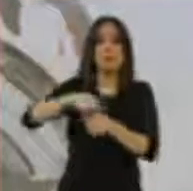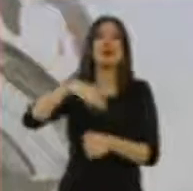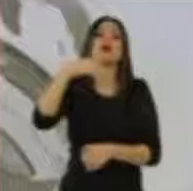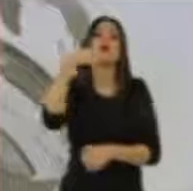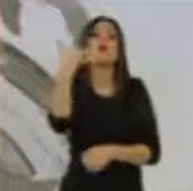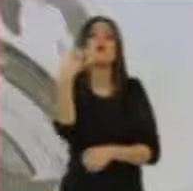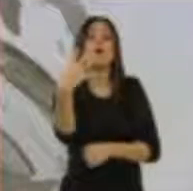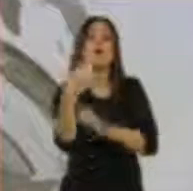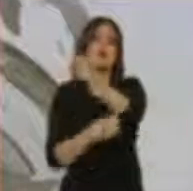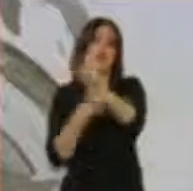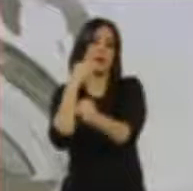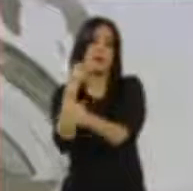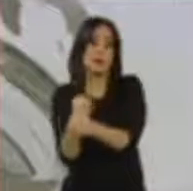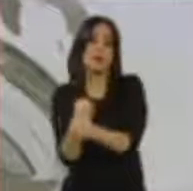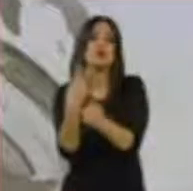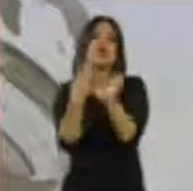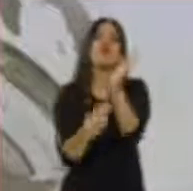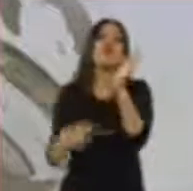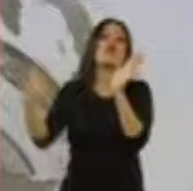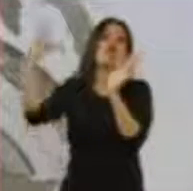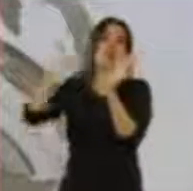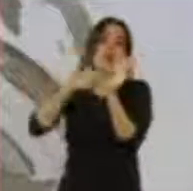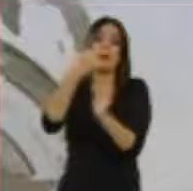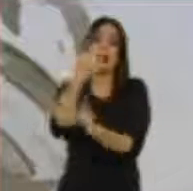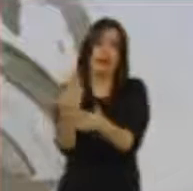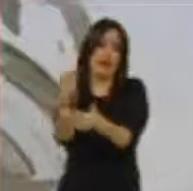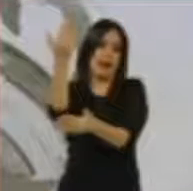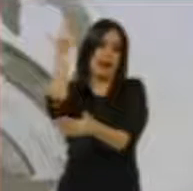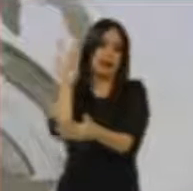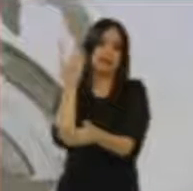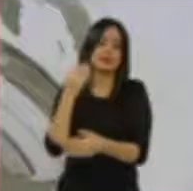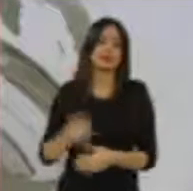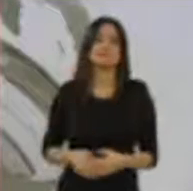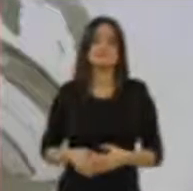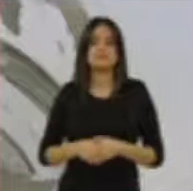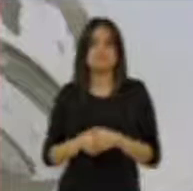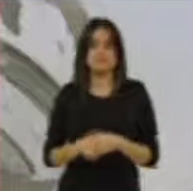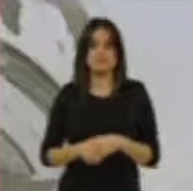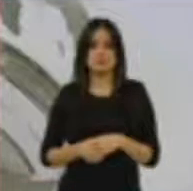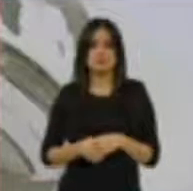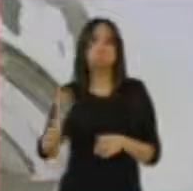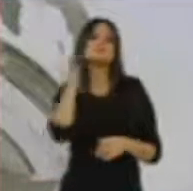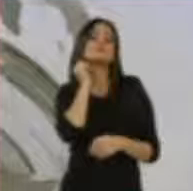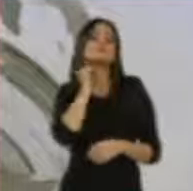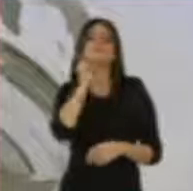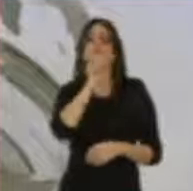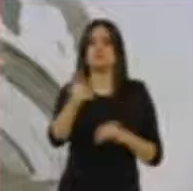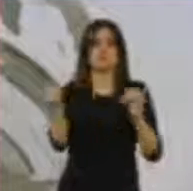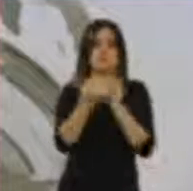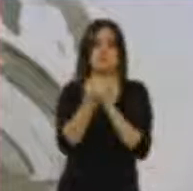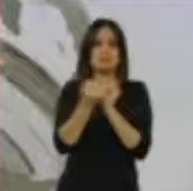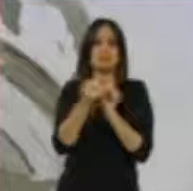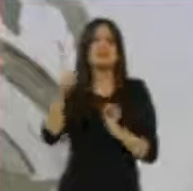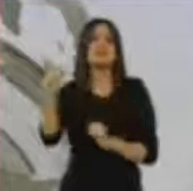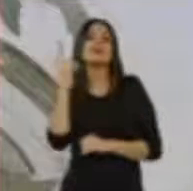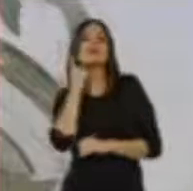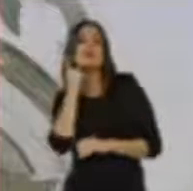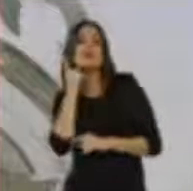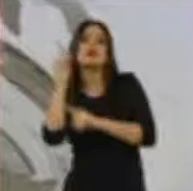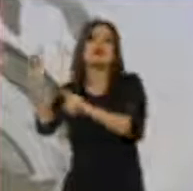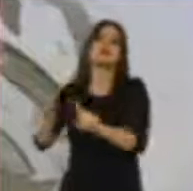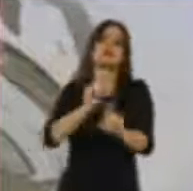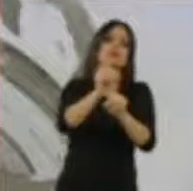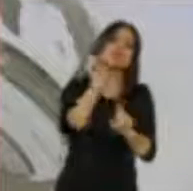doce años doblarían el periodo de un gobernador por ejemplo y lo mismo senadores. Sí de diputados luego se pasan a